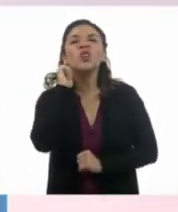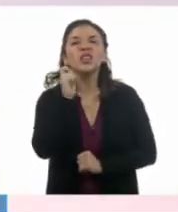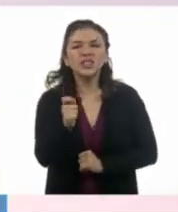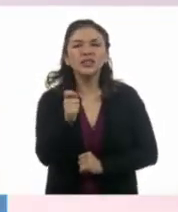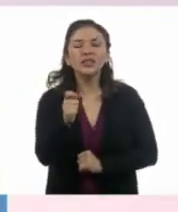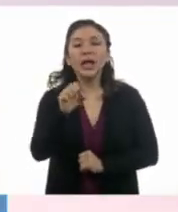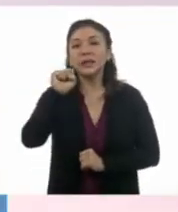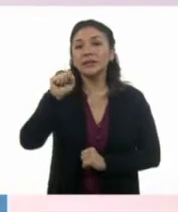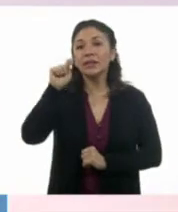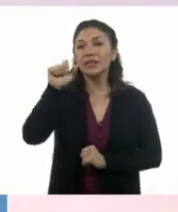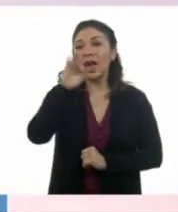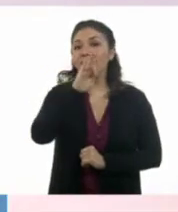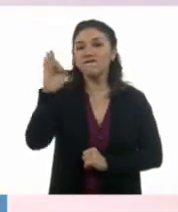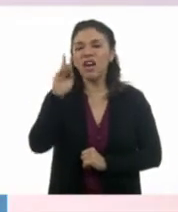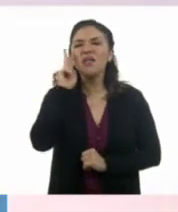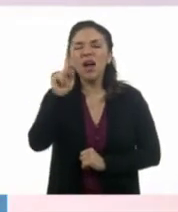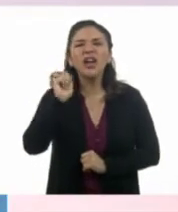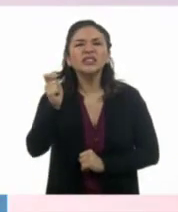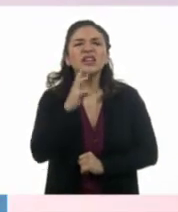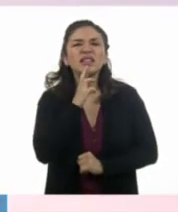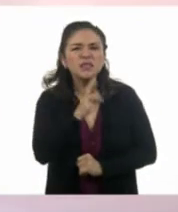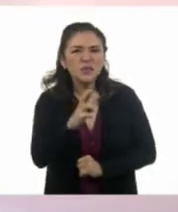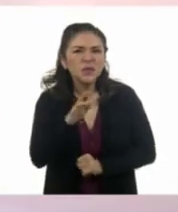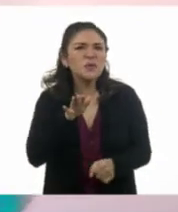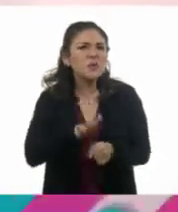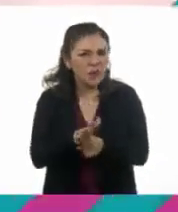Staff. Vamos a ver cuáles fueron sus respuestas de esta encuesta.